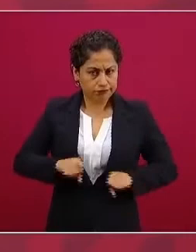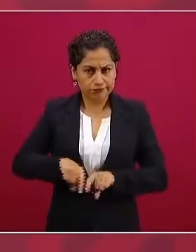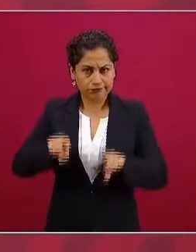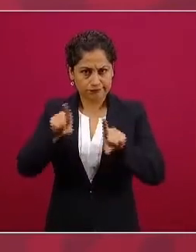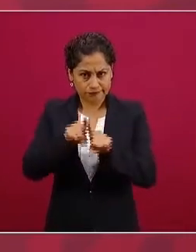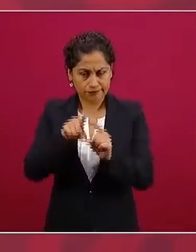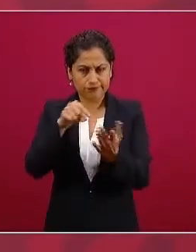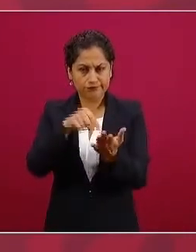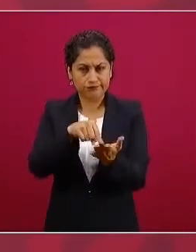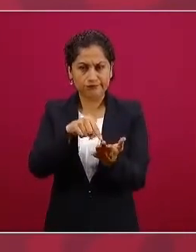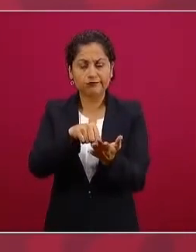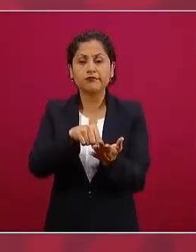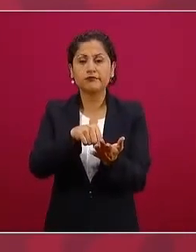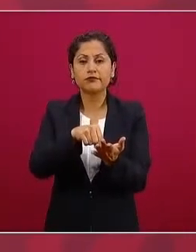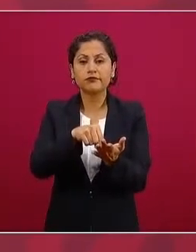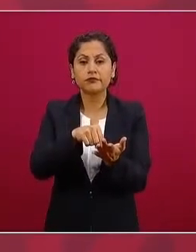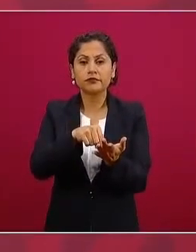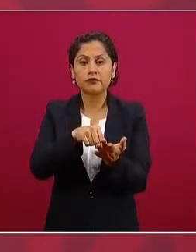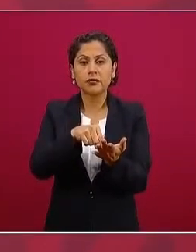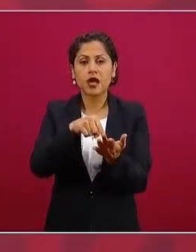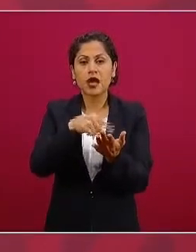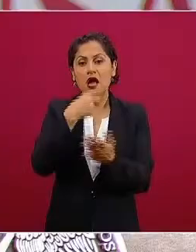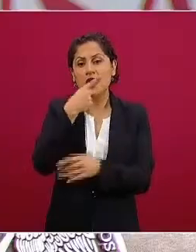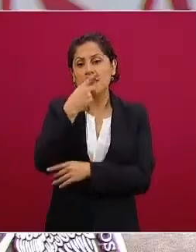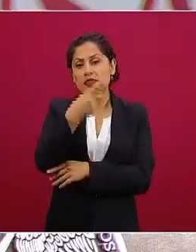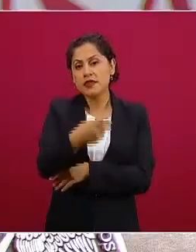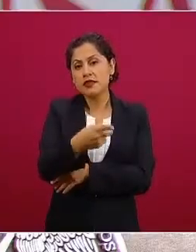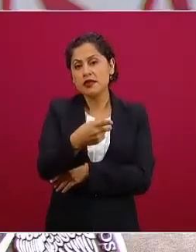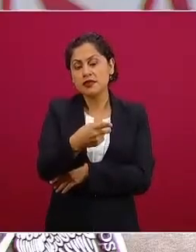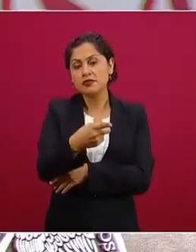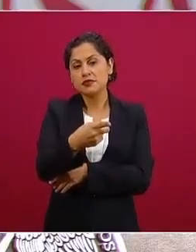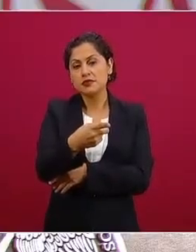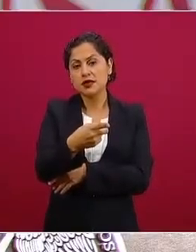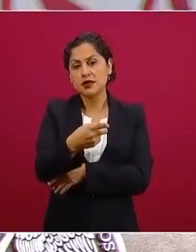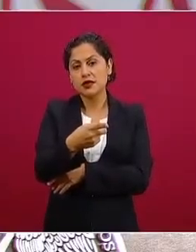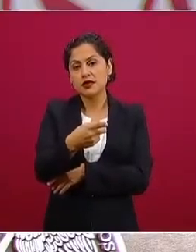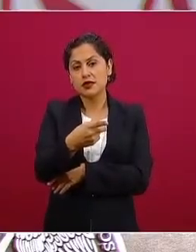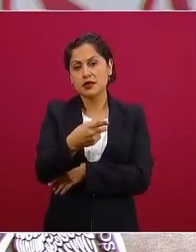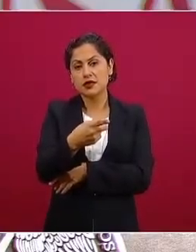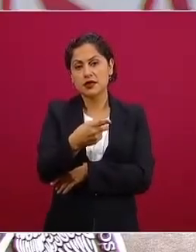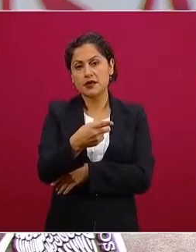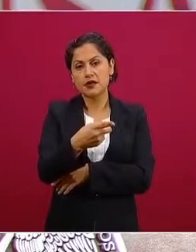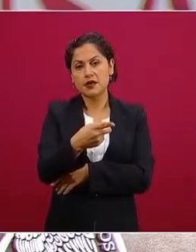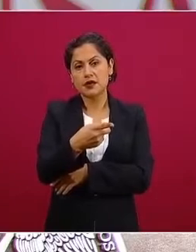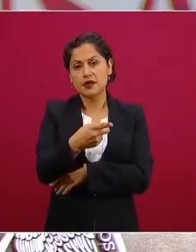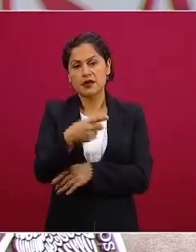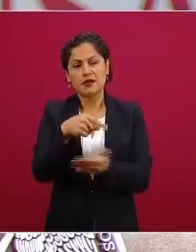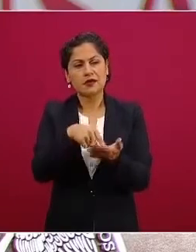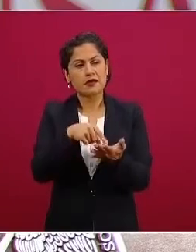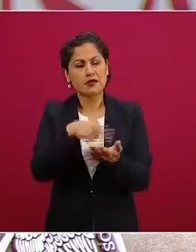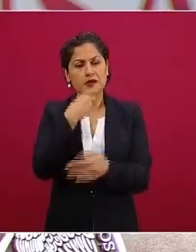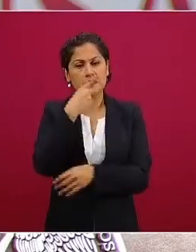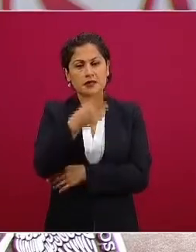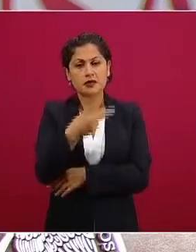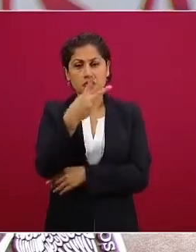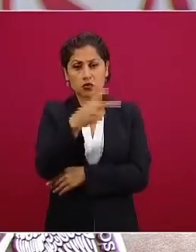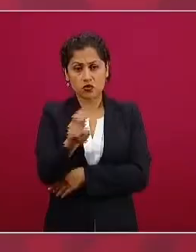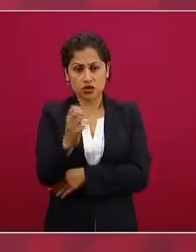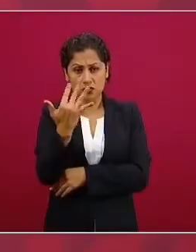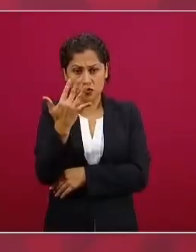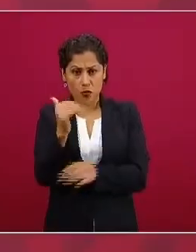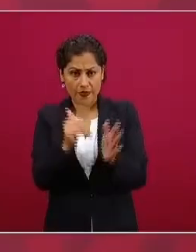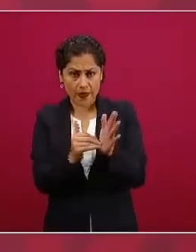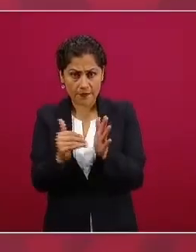donde iba a costar el resolver el problema eléctrico creo que 250 millones de pesos